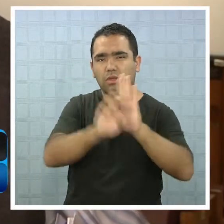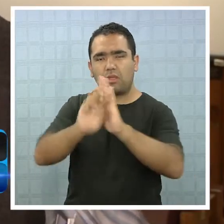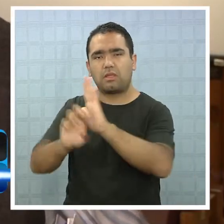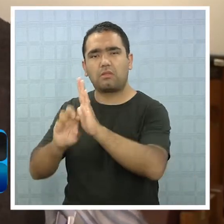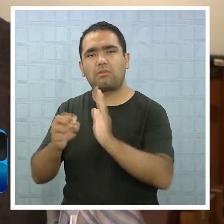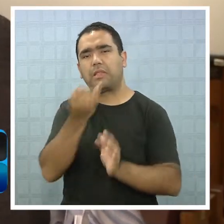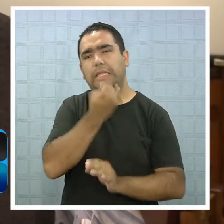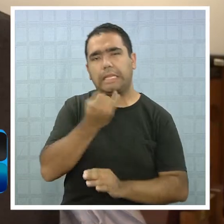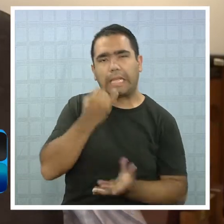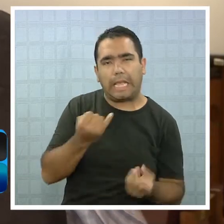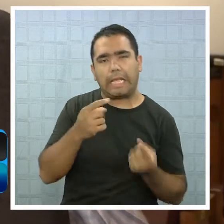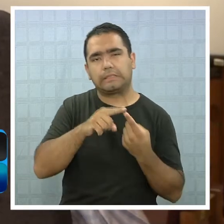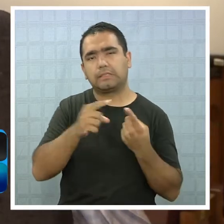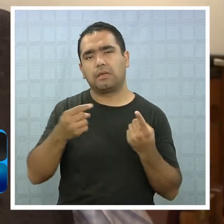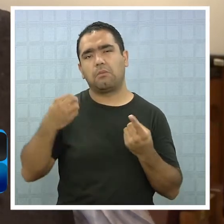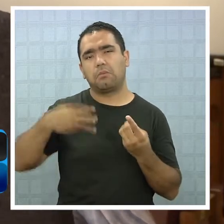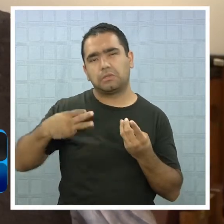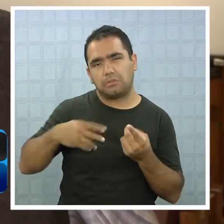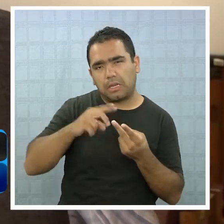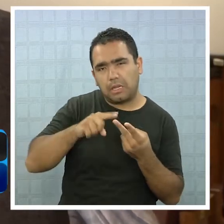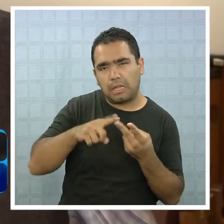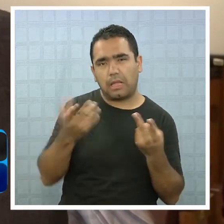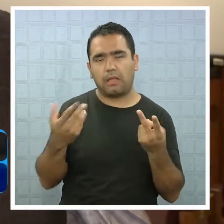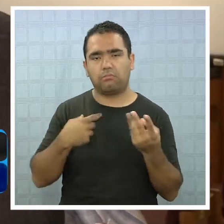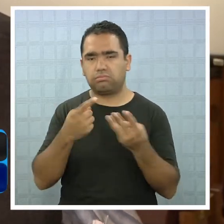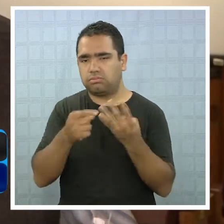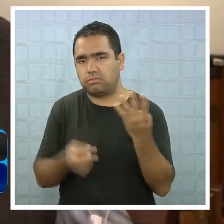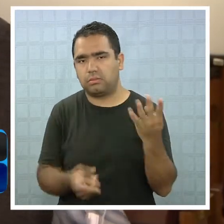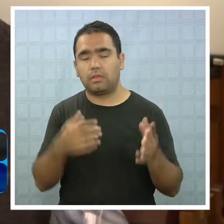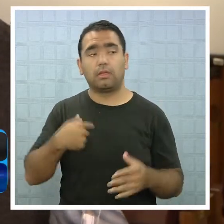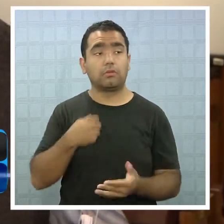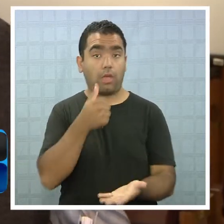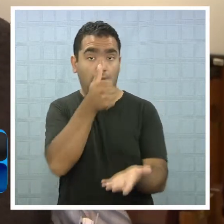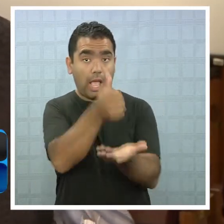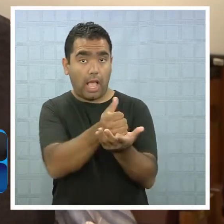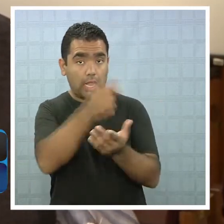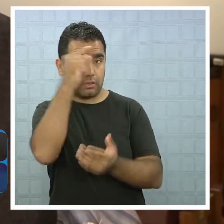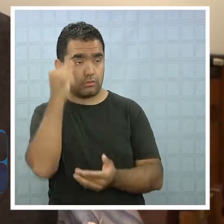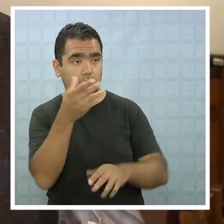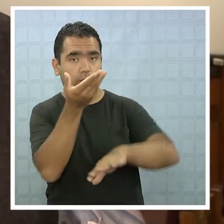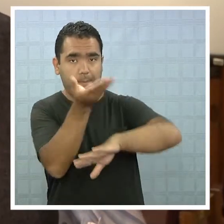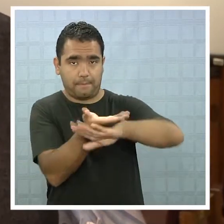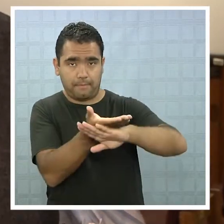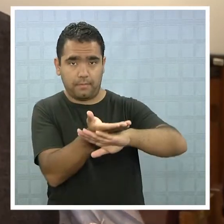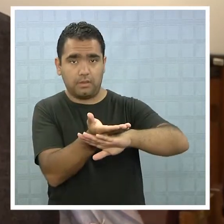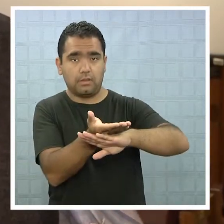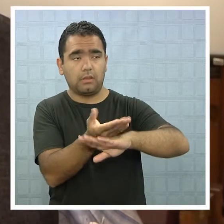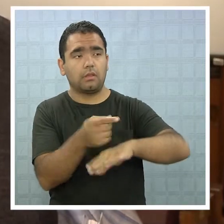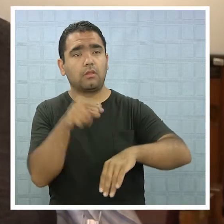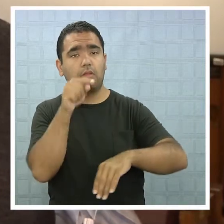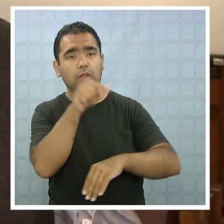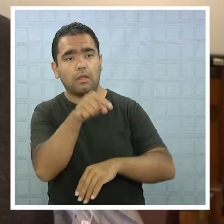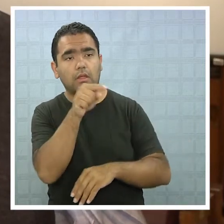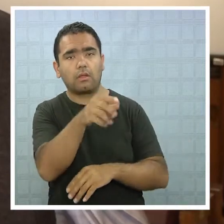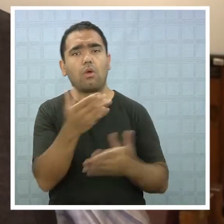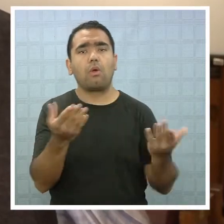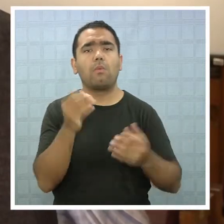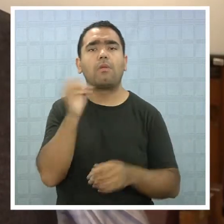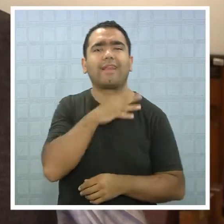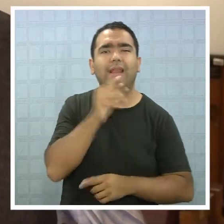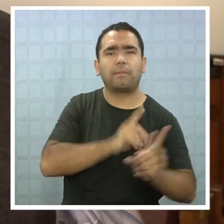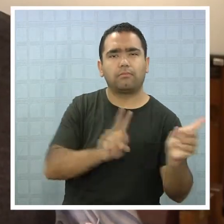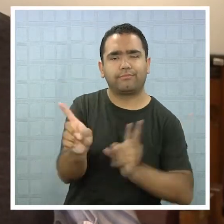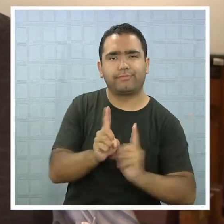por intermer la municipalidad, así que es eso, y eso que uno está pidiendo al señor alcalde de Sonia, que puede, ¿cómo puede ser?